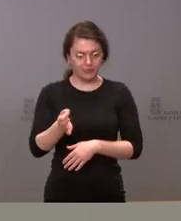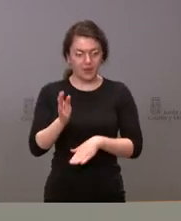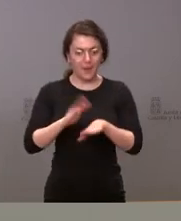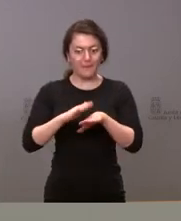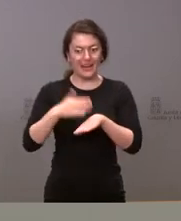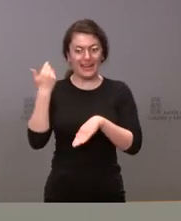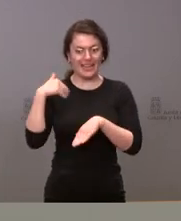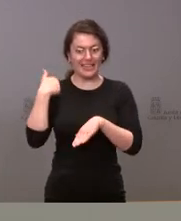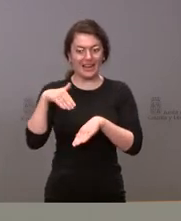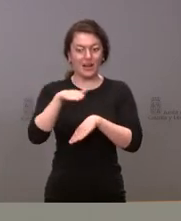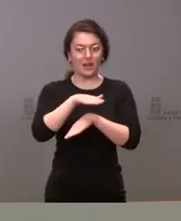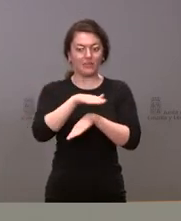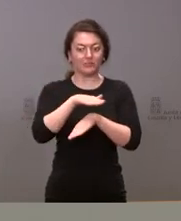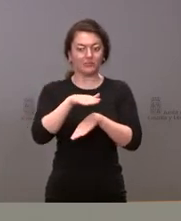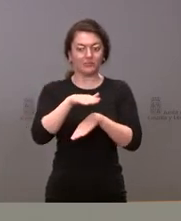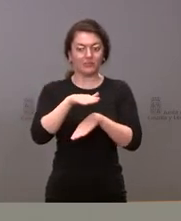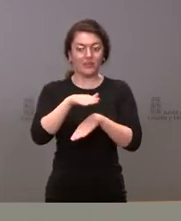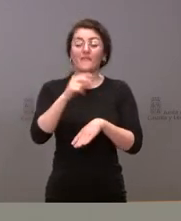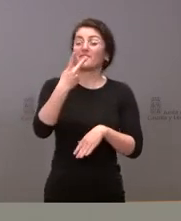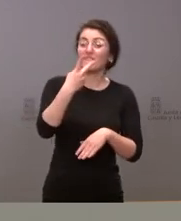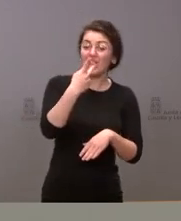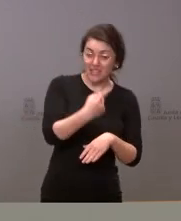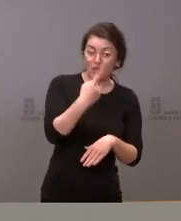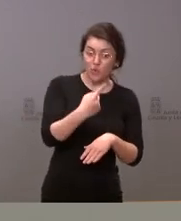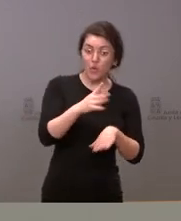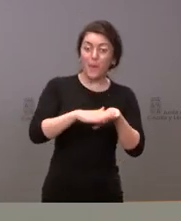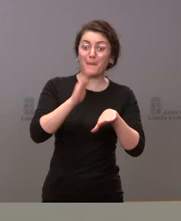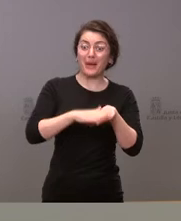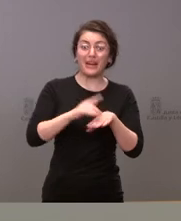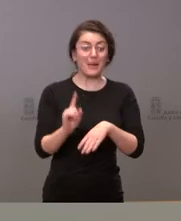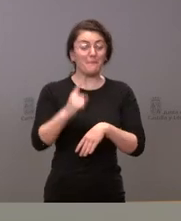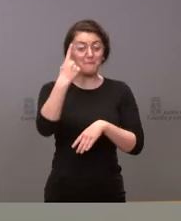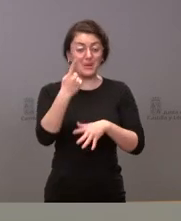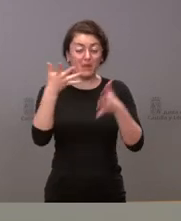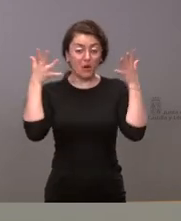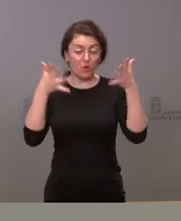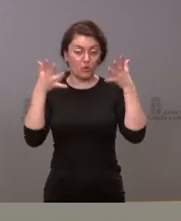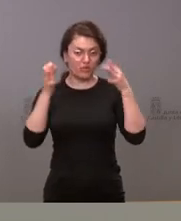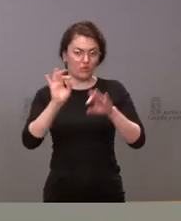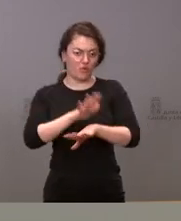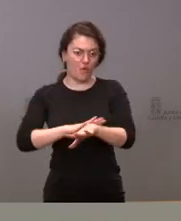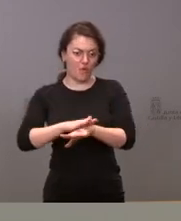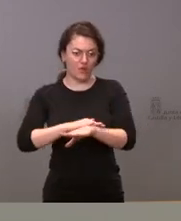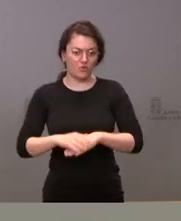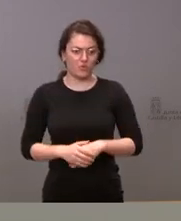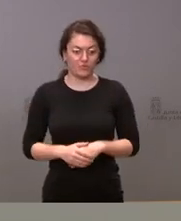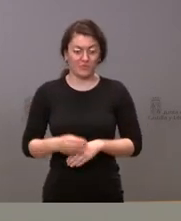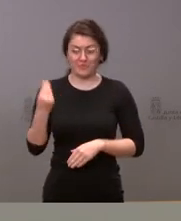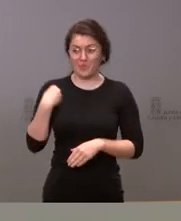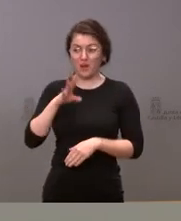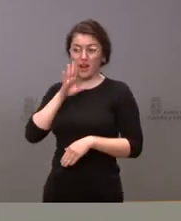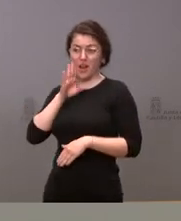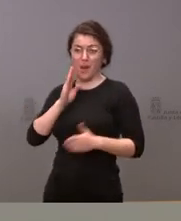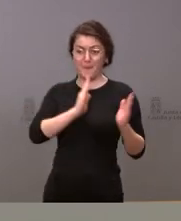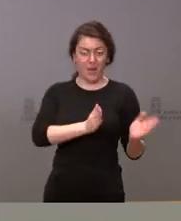Gobierno, del día 21 para ese primer Consejo de Gobierno. Esto en cuanto a los plazos que usted me preguntaba como más